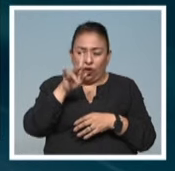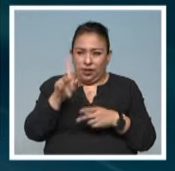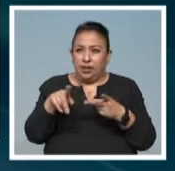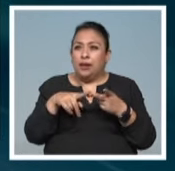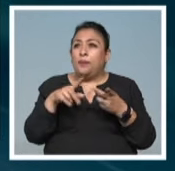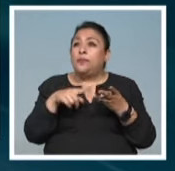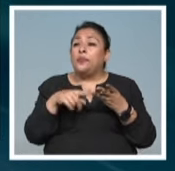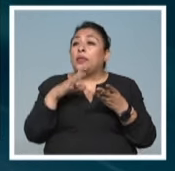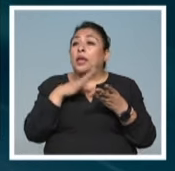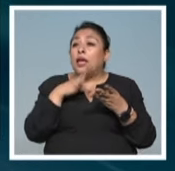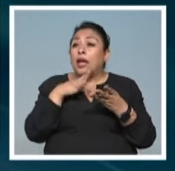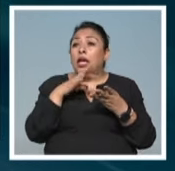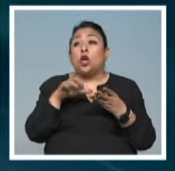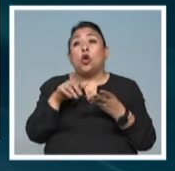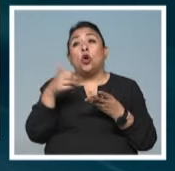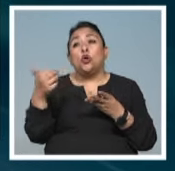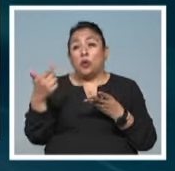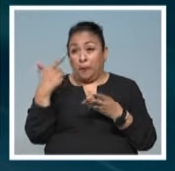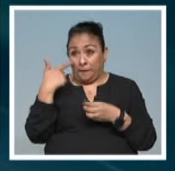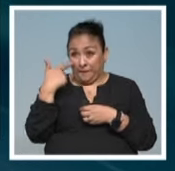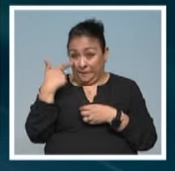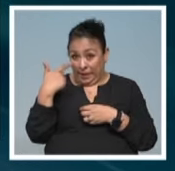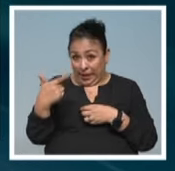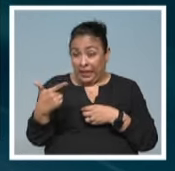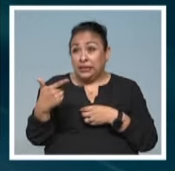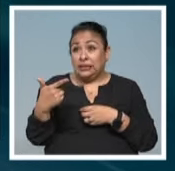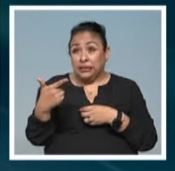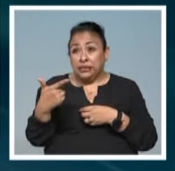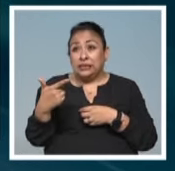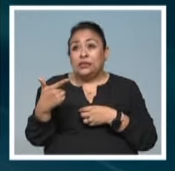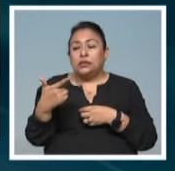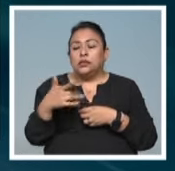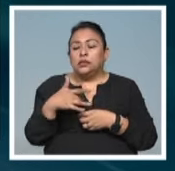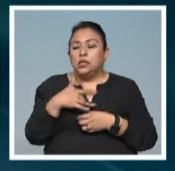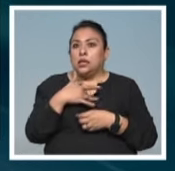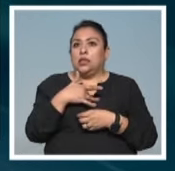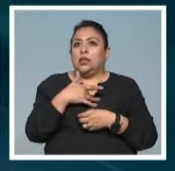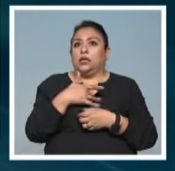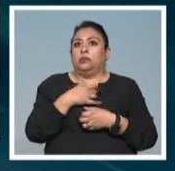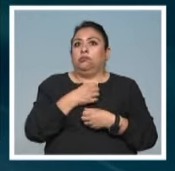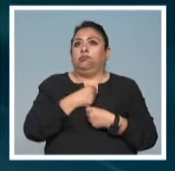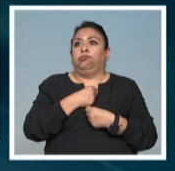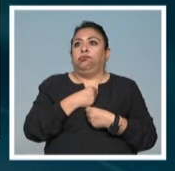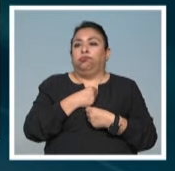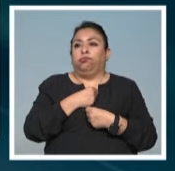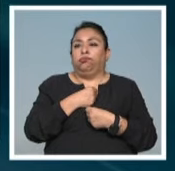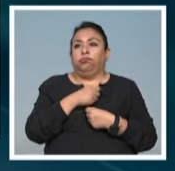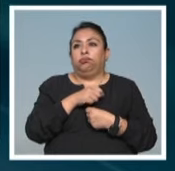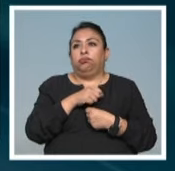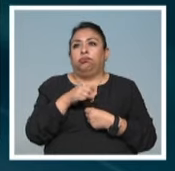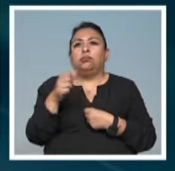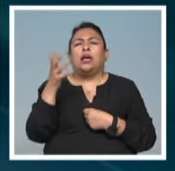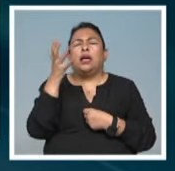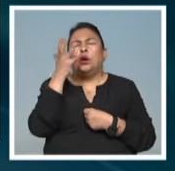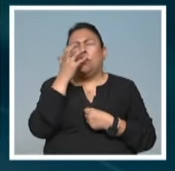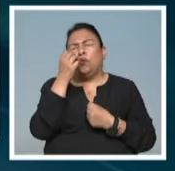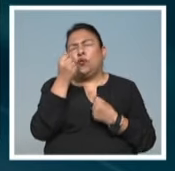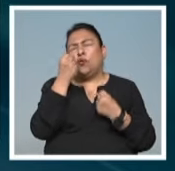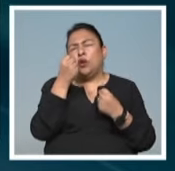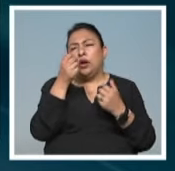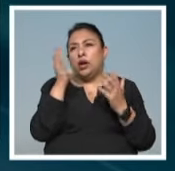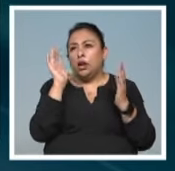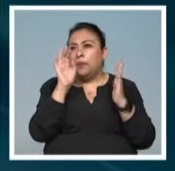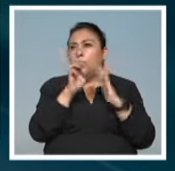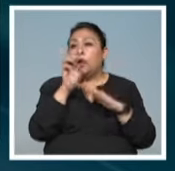hay cosas que ves y te mueven hacia la tristeza más profunda,